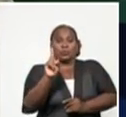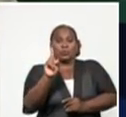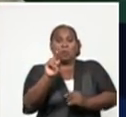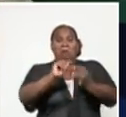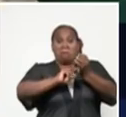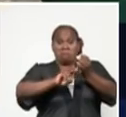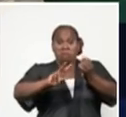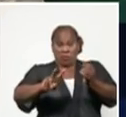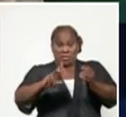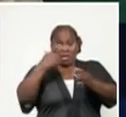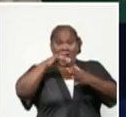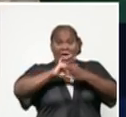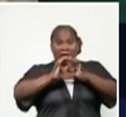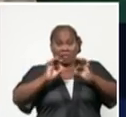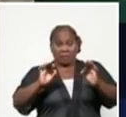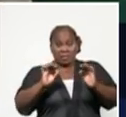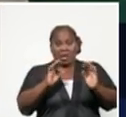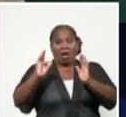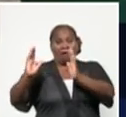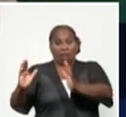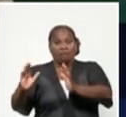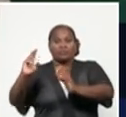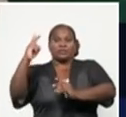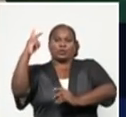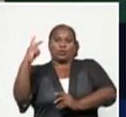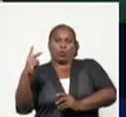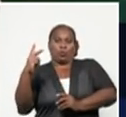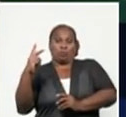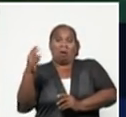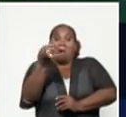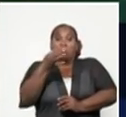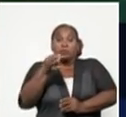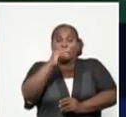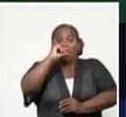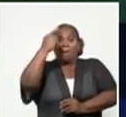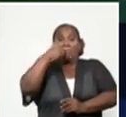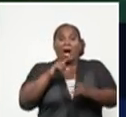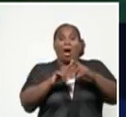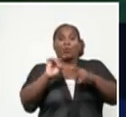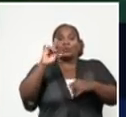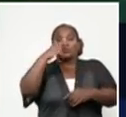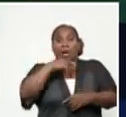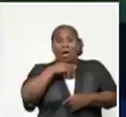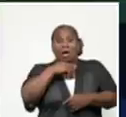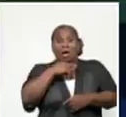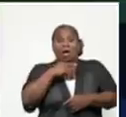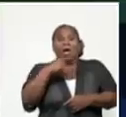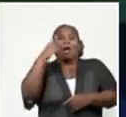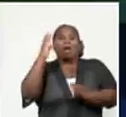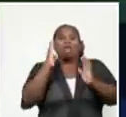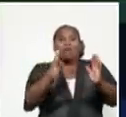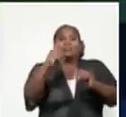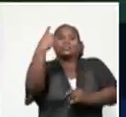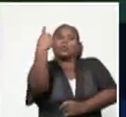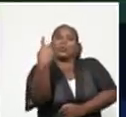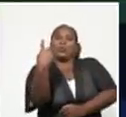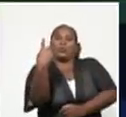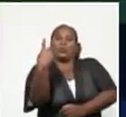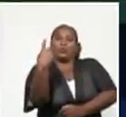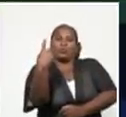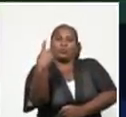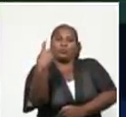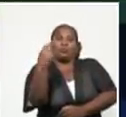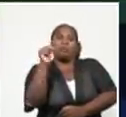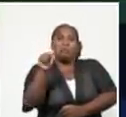de los eventos, pasó a la fase 2, mientras que el municipio Bauta pasó a fase 1, con la cuarentena que se